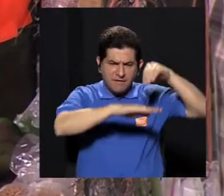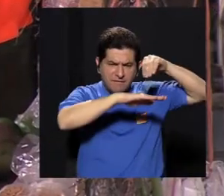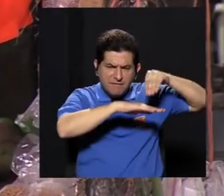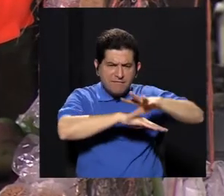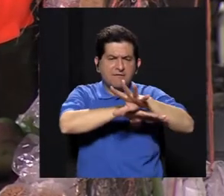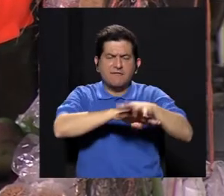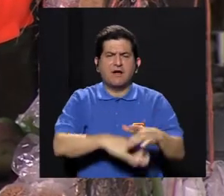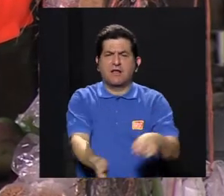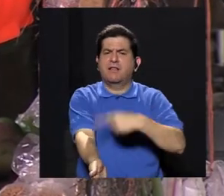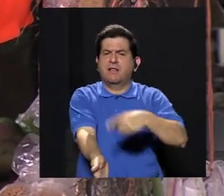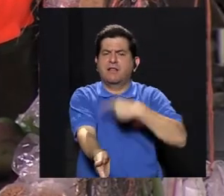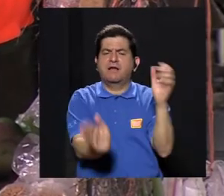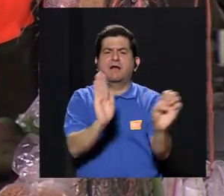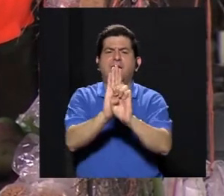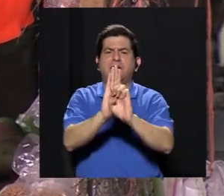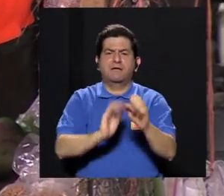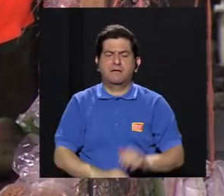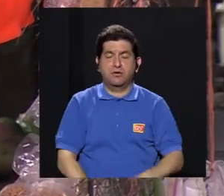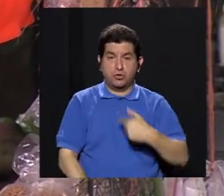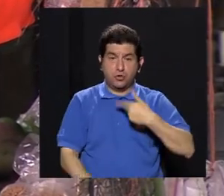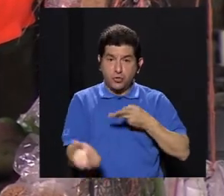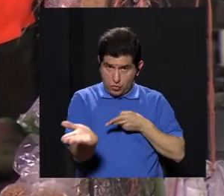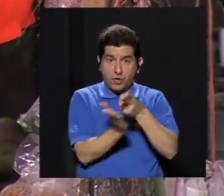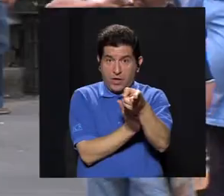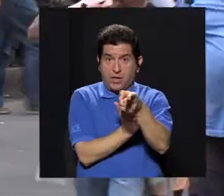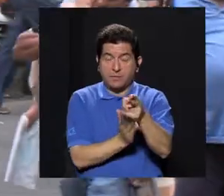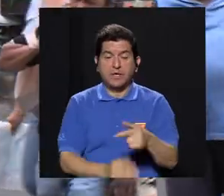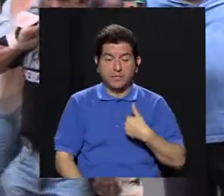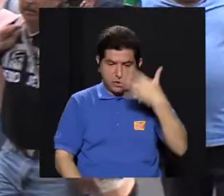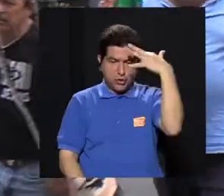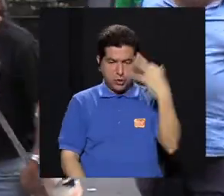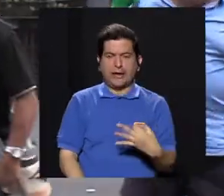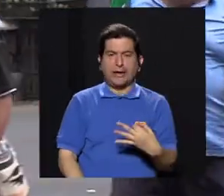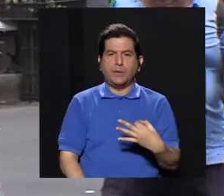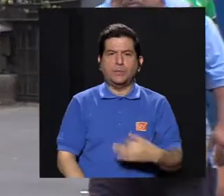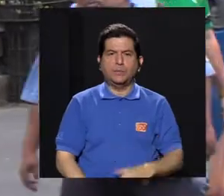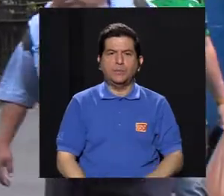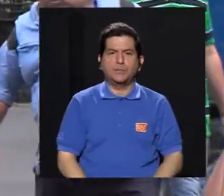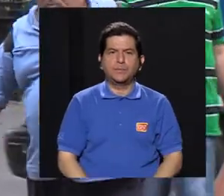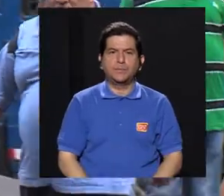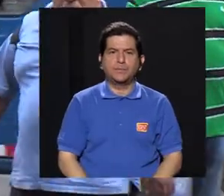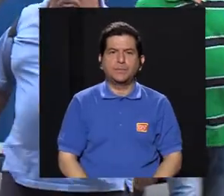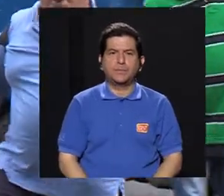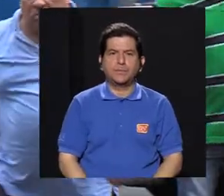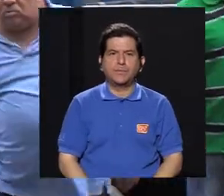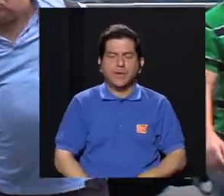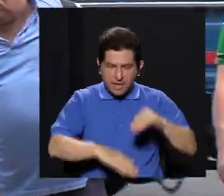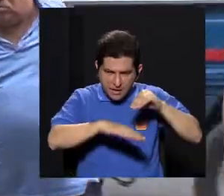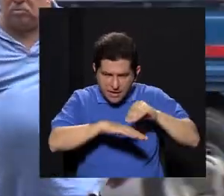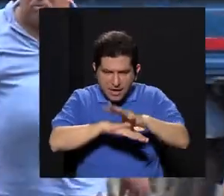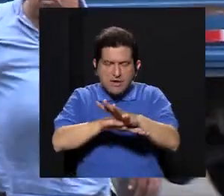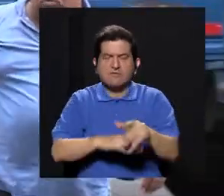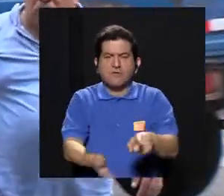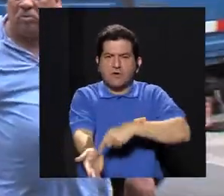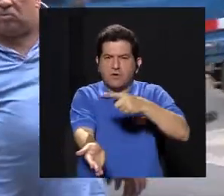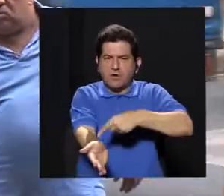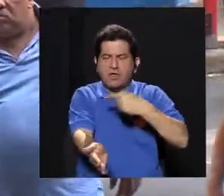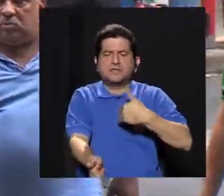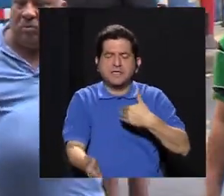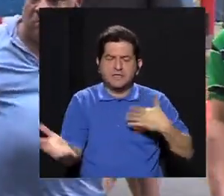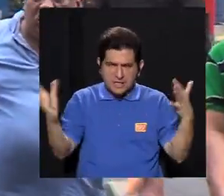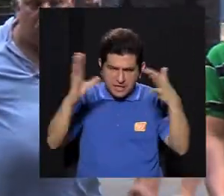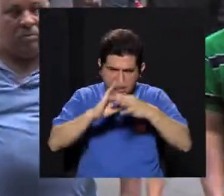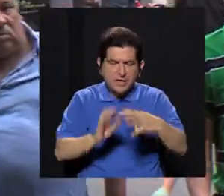la incidencia de la diabetes, por ejemplo. Yo sinceramente estoy convencido de que la